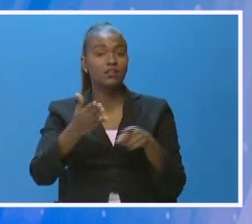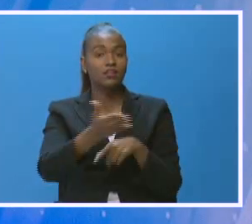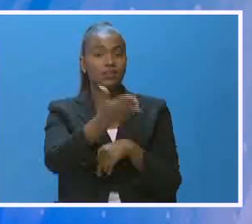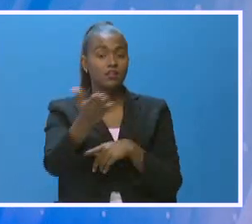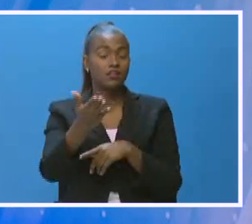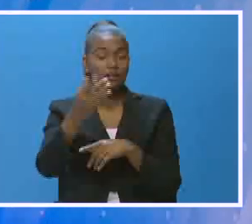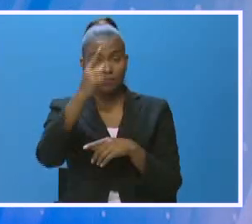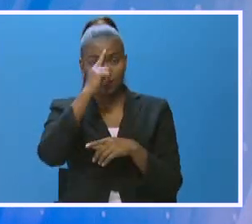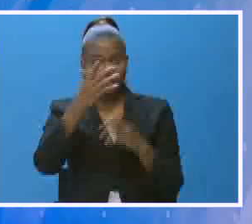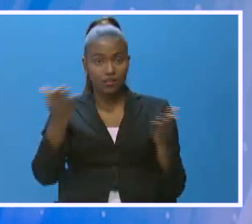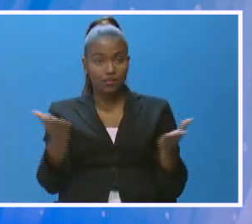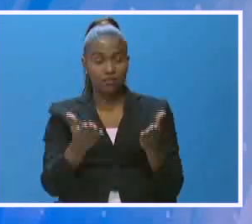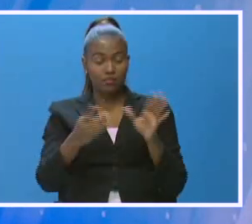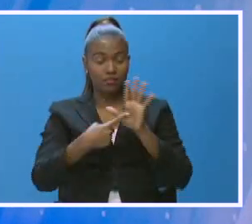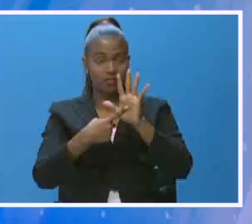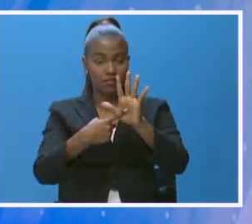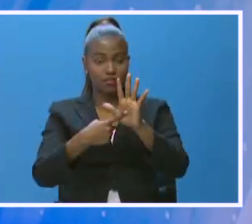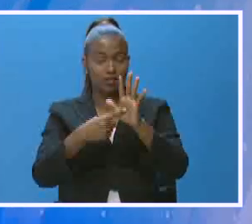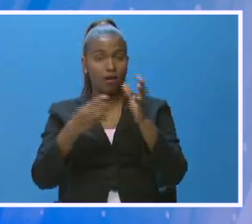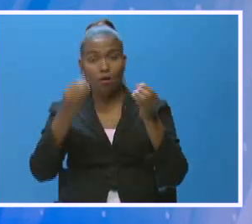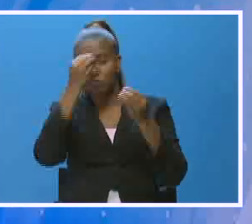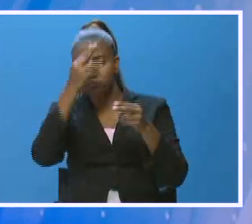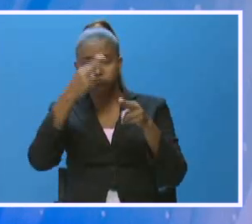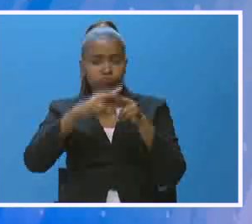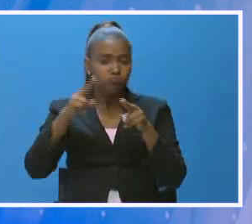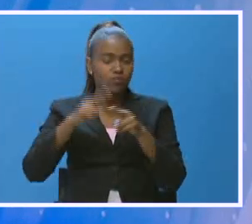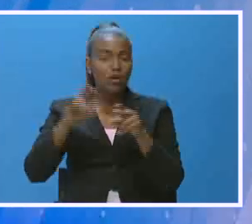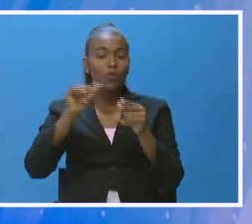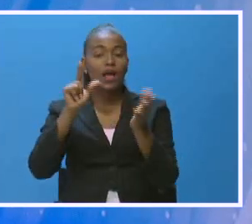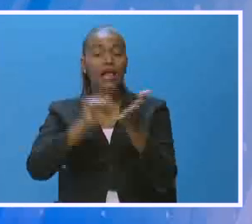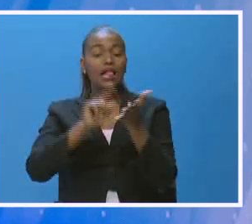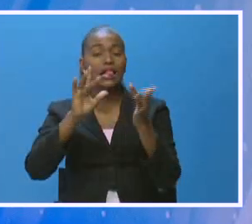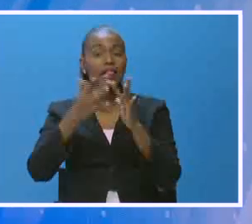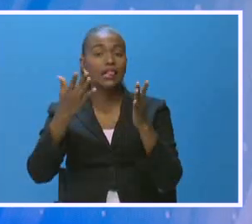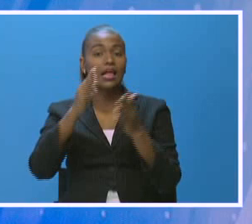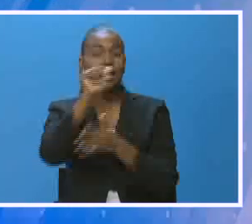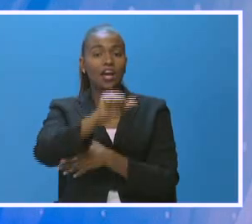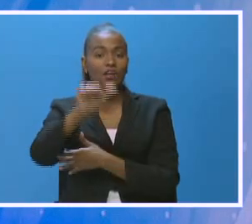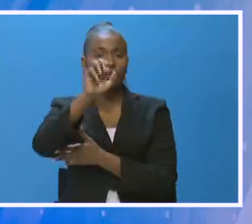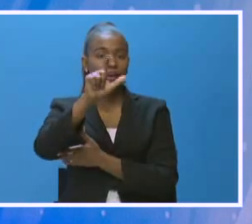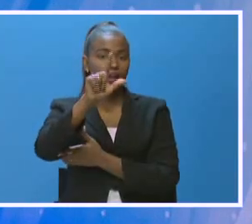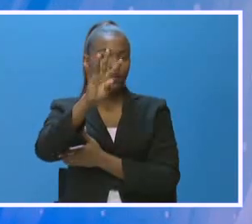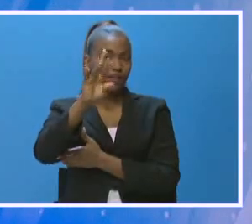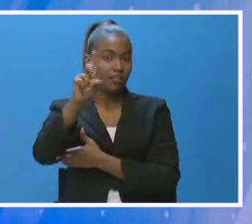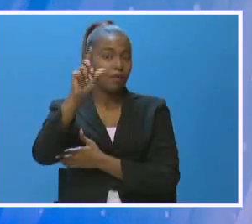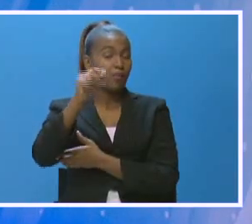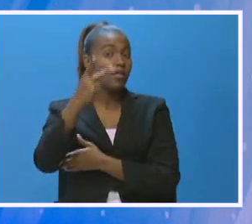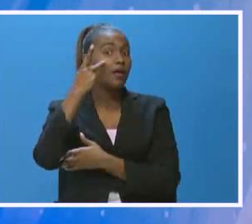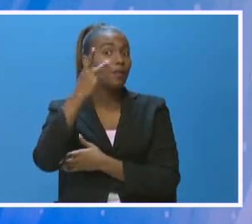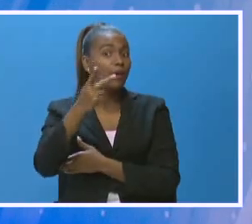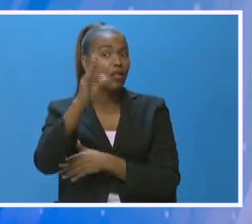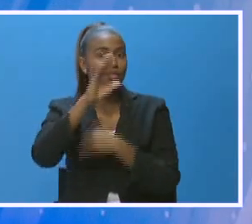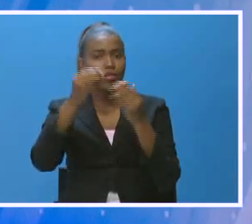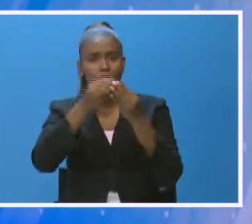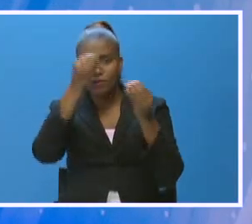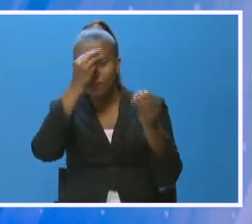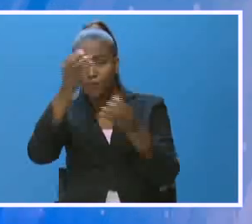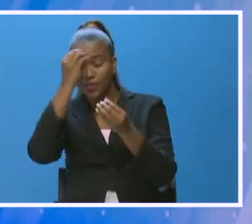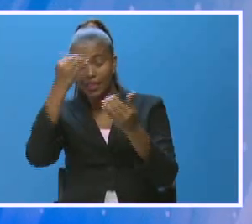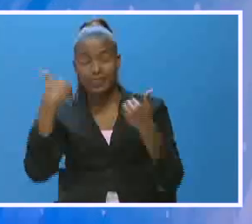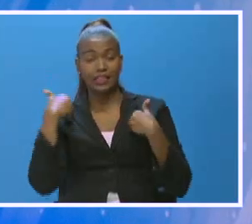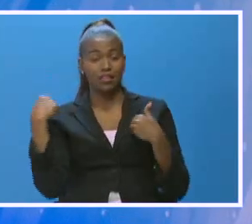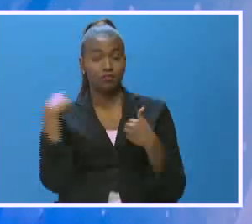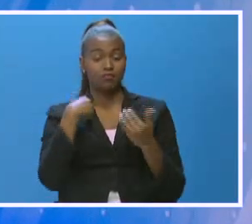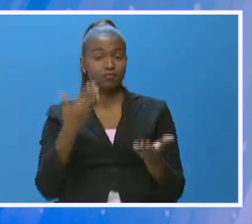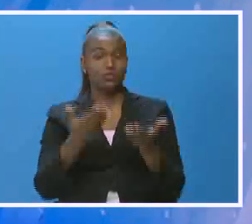ustedes tanto en nuestras transmisiones, boletines y redes sociales arroba canal 4RD. Llévese de las informaciones oficiales,